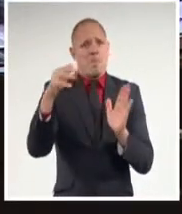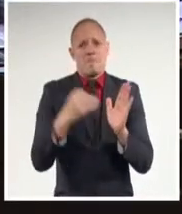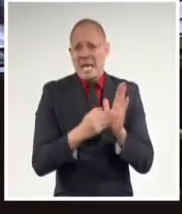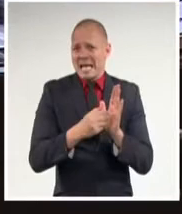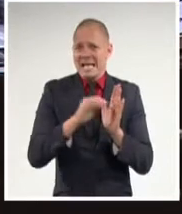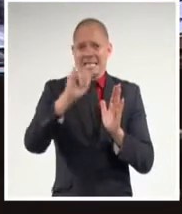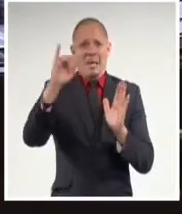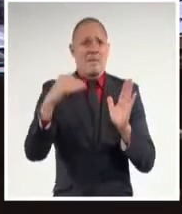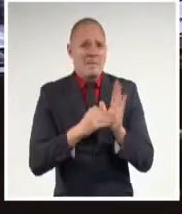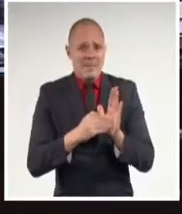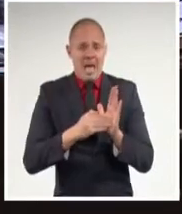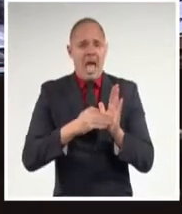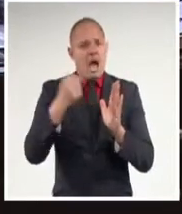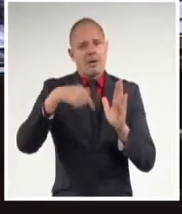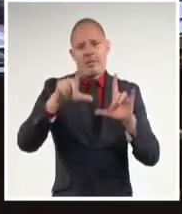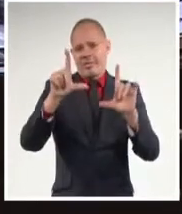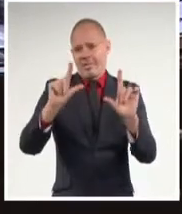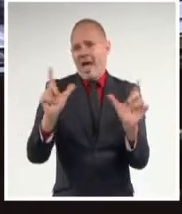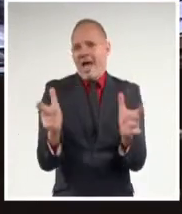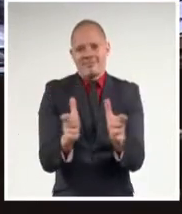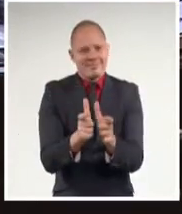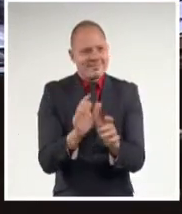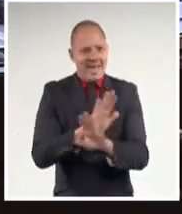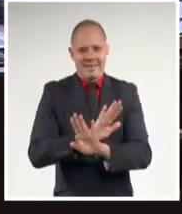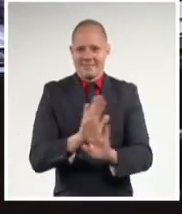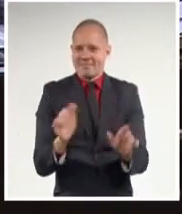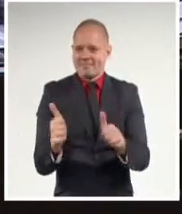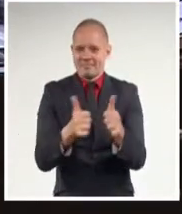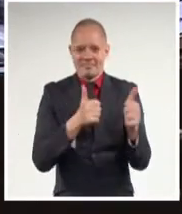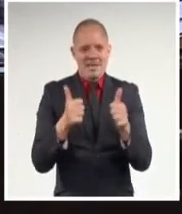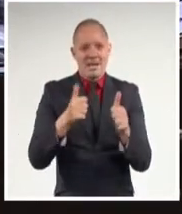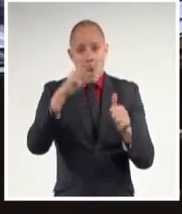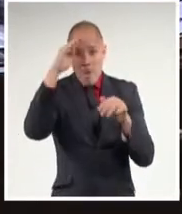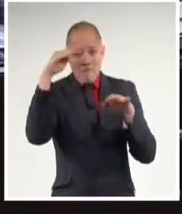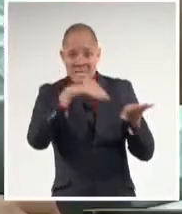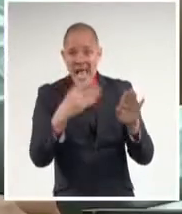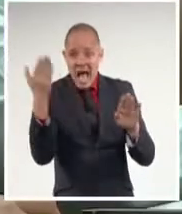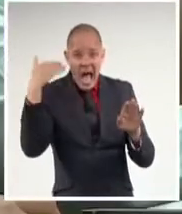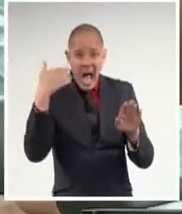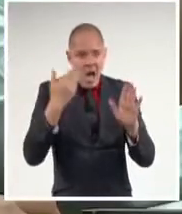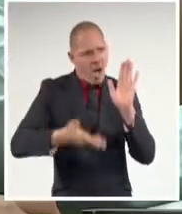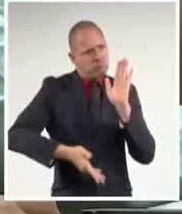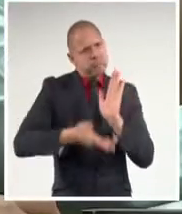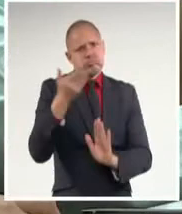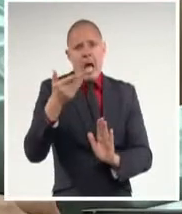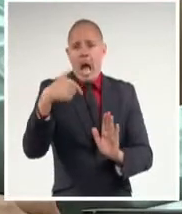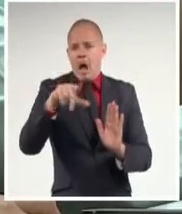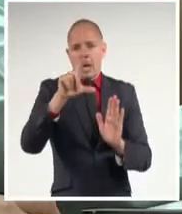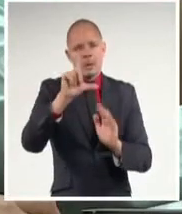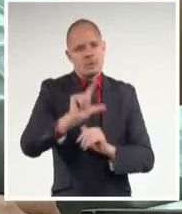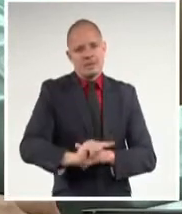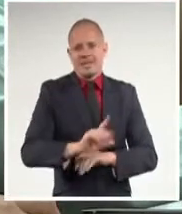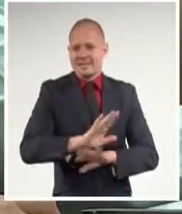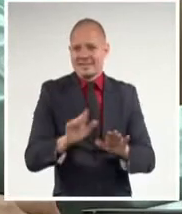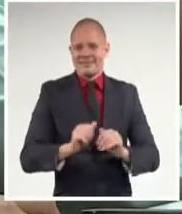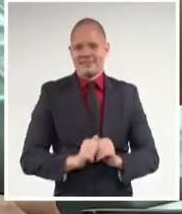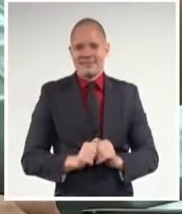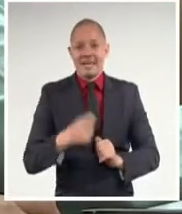fallecimientos, los hospitalizados, los casos activos, que llevamos más de un mes con estos resultados,